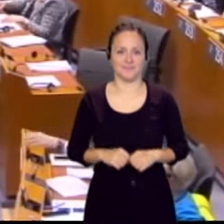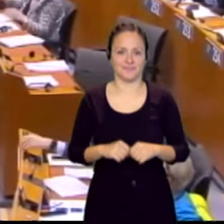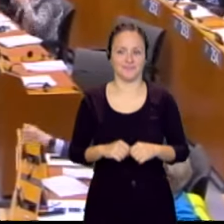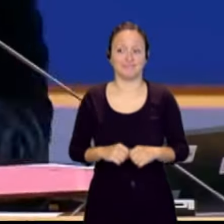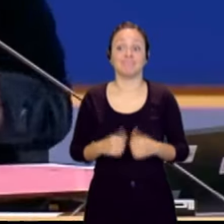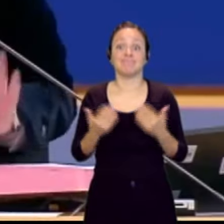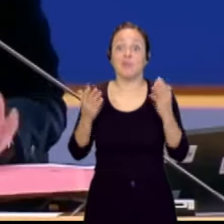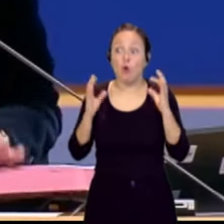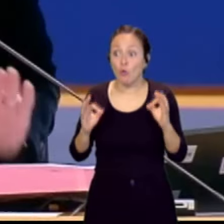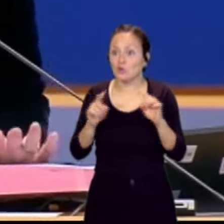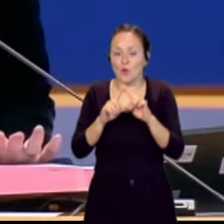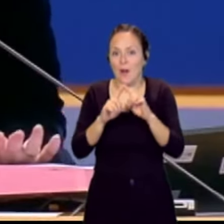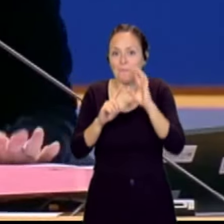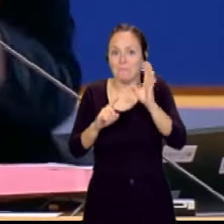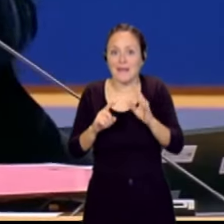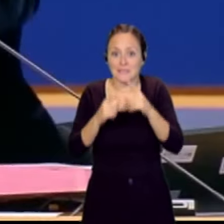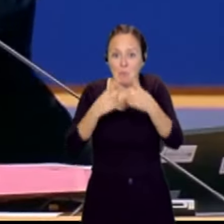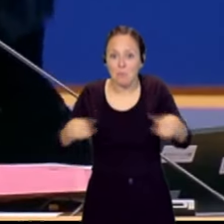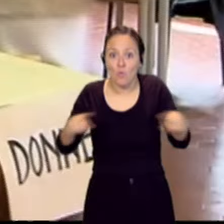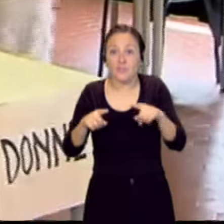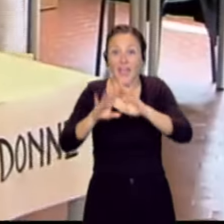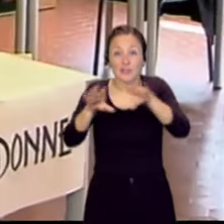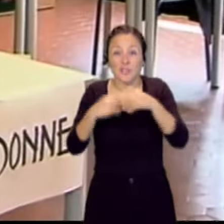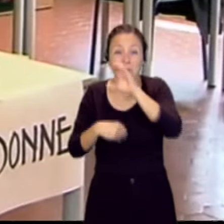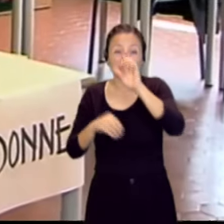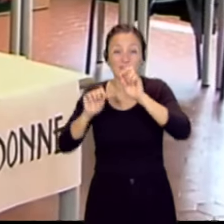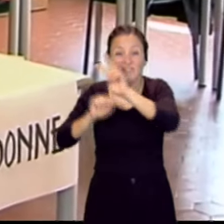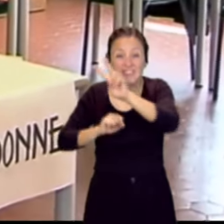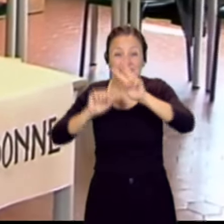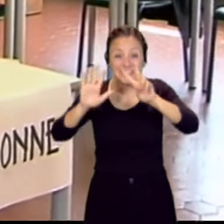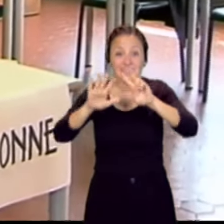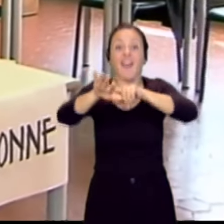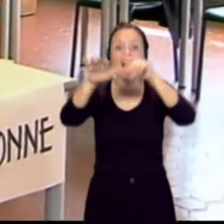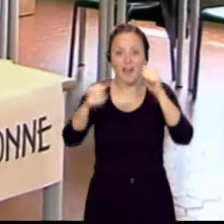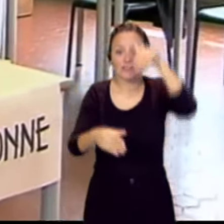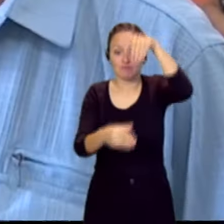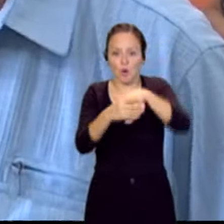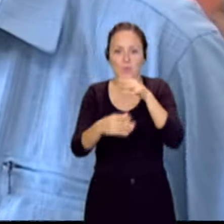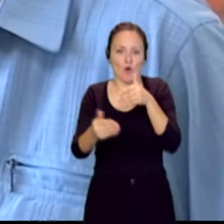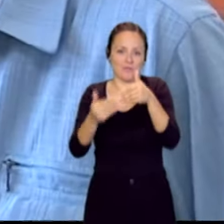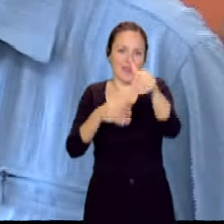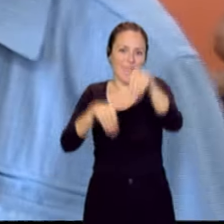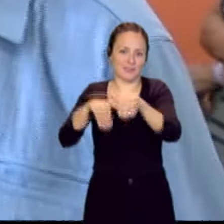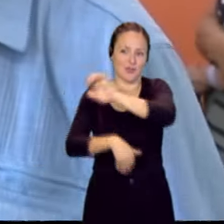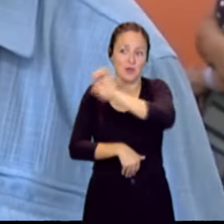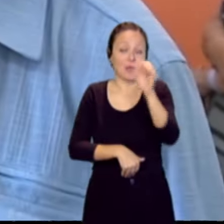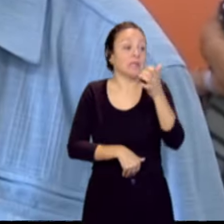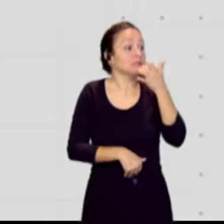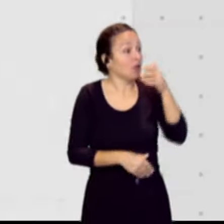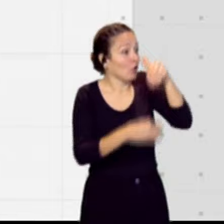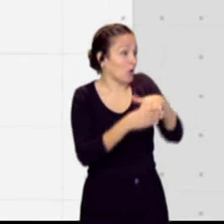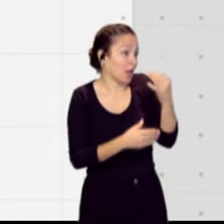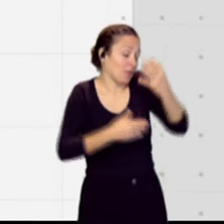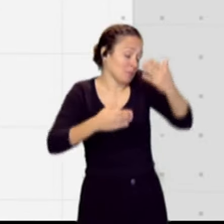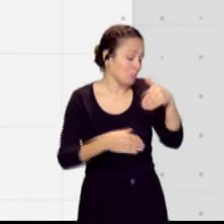Porque como si de una gran sinfonía se tratara, 27 países votaremos a la vez en las próximas elecciones europeas. Siempre que haya que votar se vota.